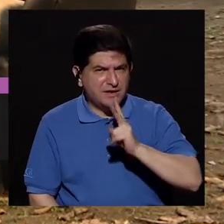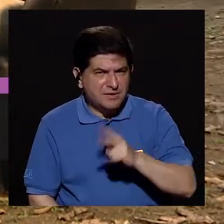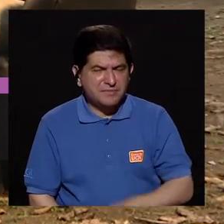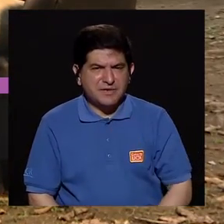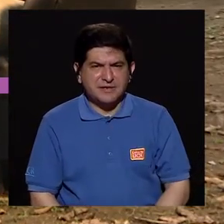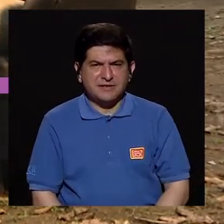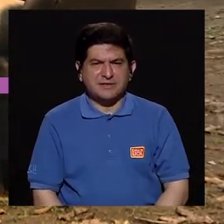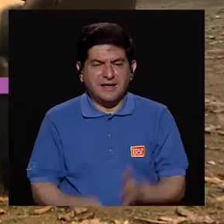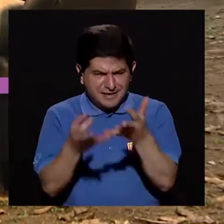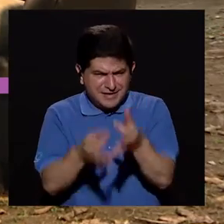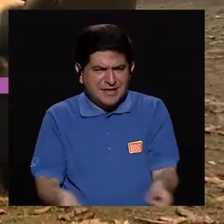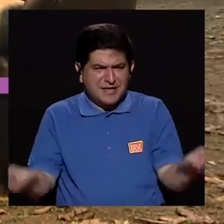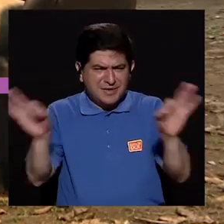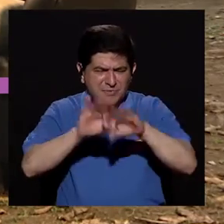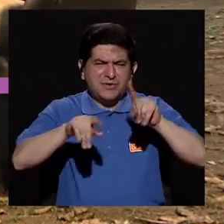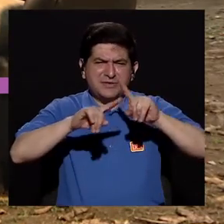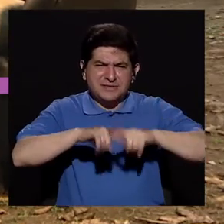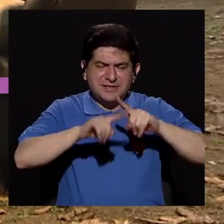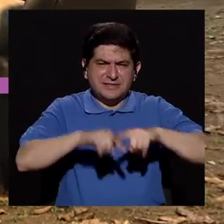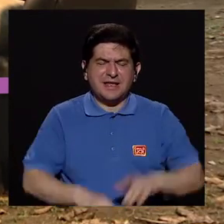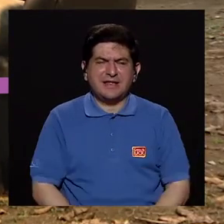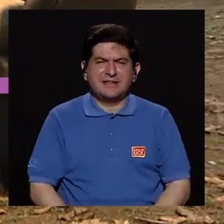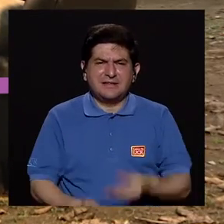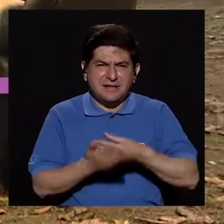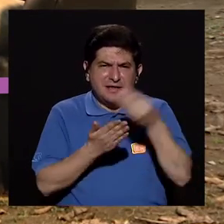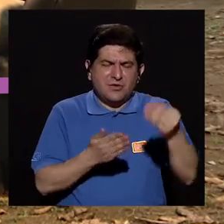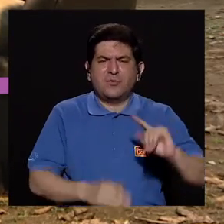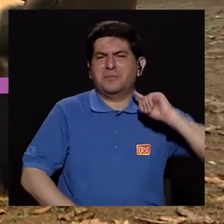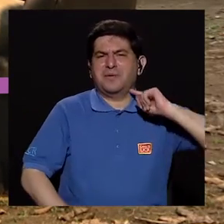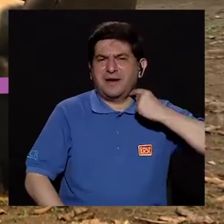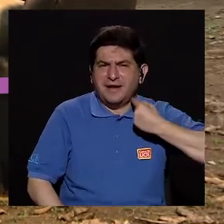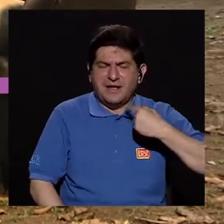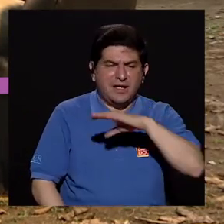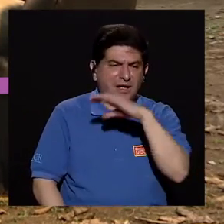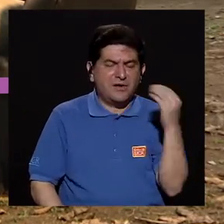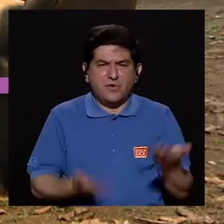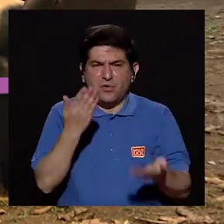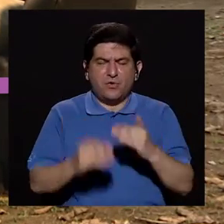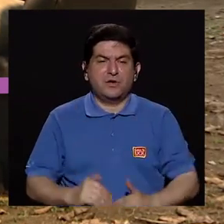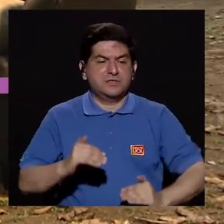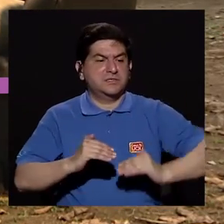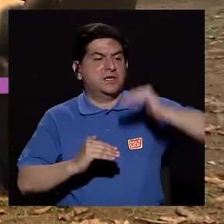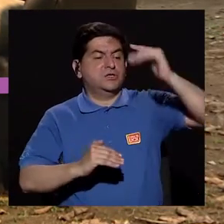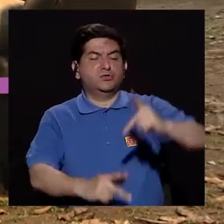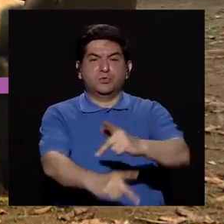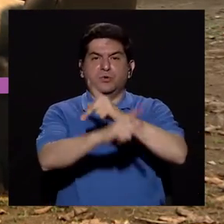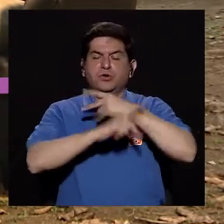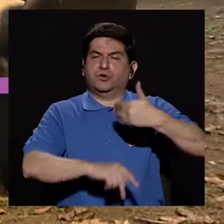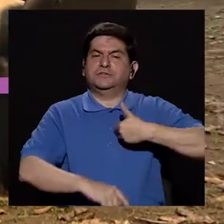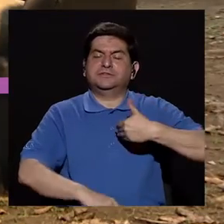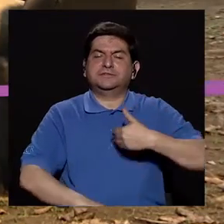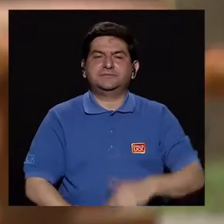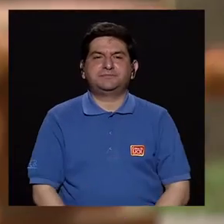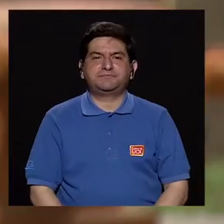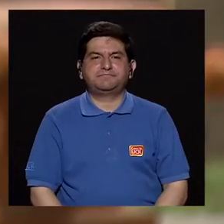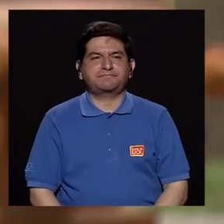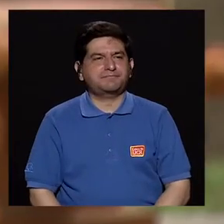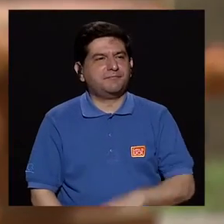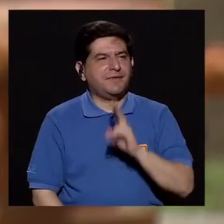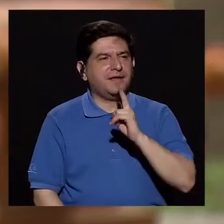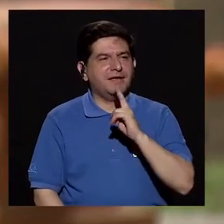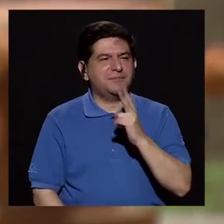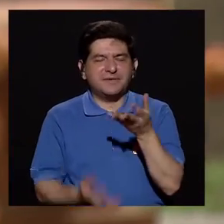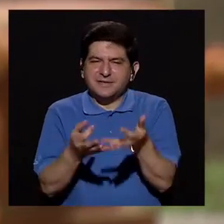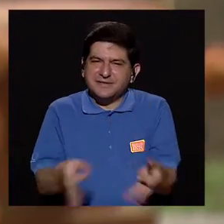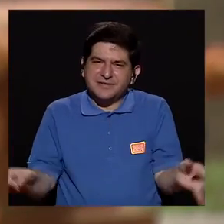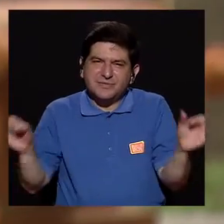validez? ¿Es importante ir a comprar el más caro o el que mayor factor de protección tenga? En realidad